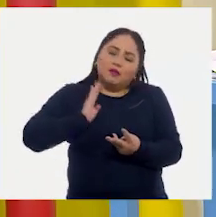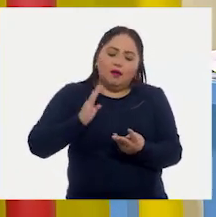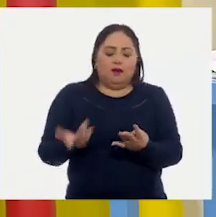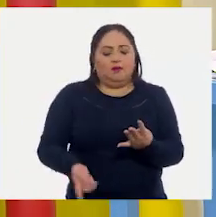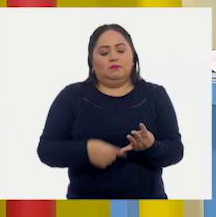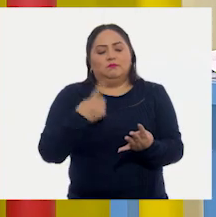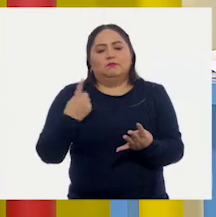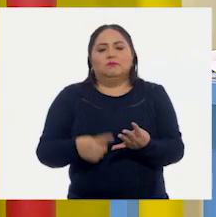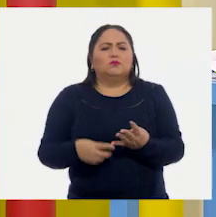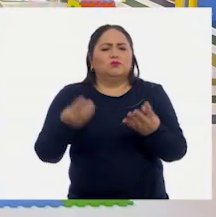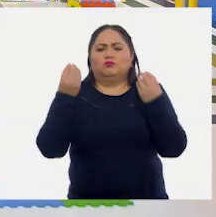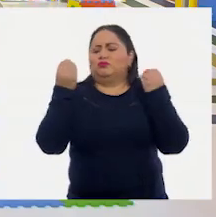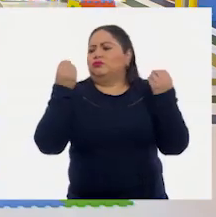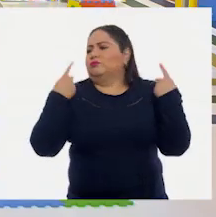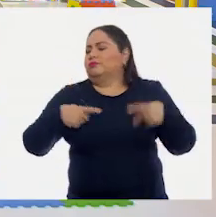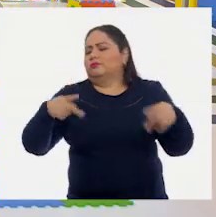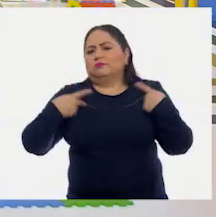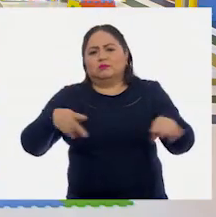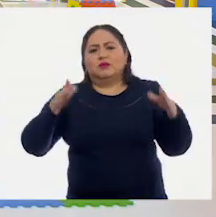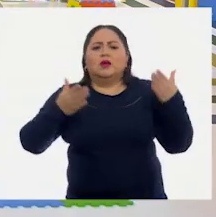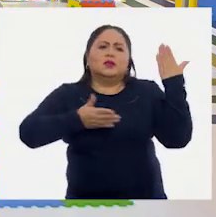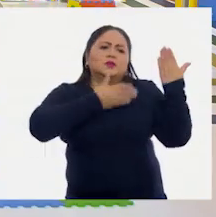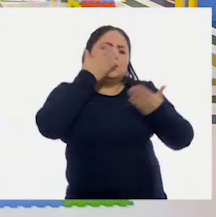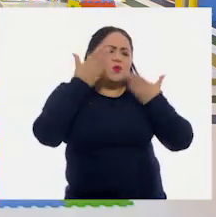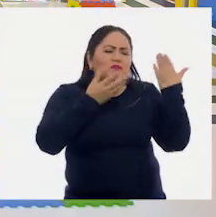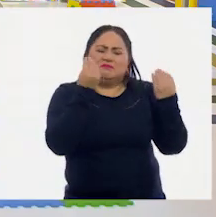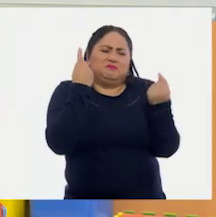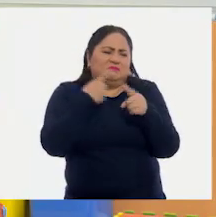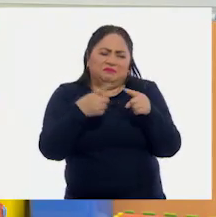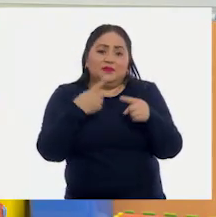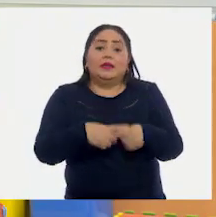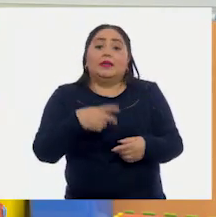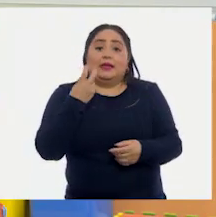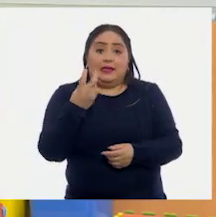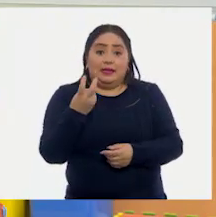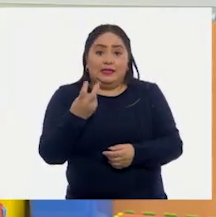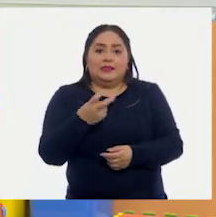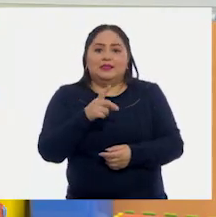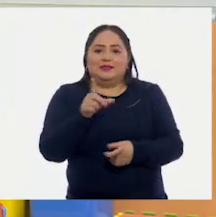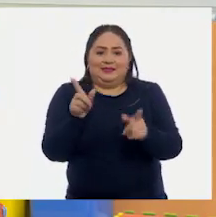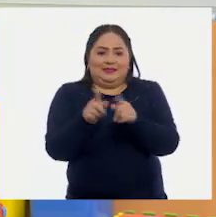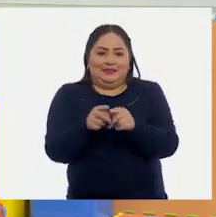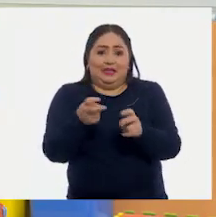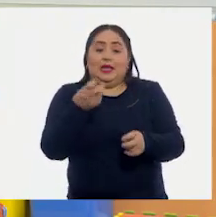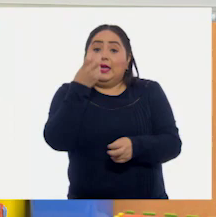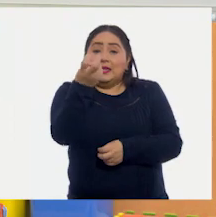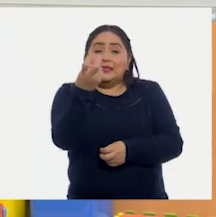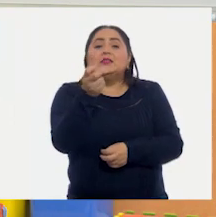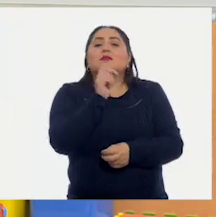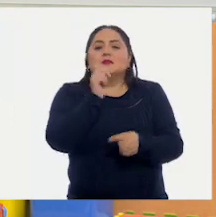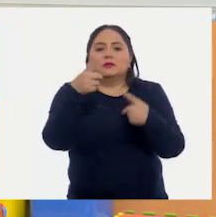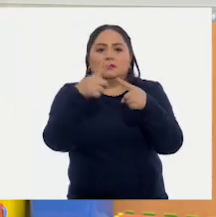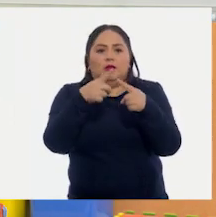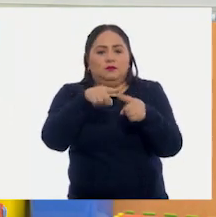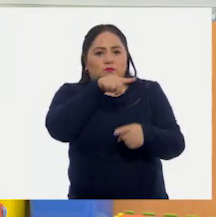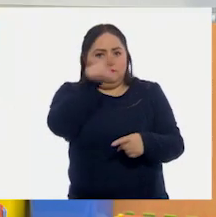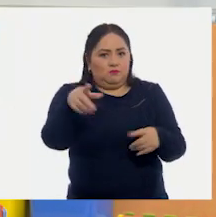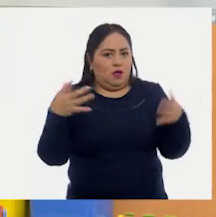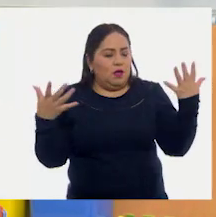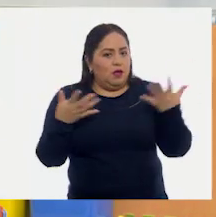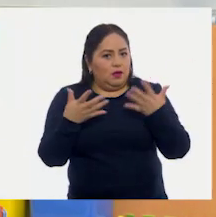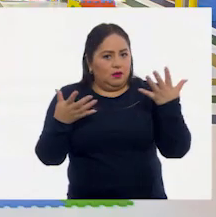militar. Y muchos personajes más. ¿verdad? Y hasta ahí le dejamos. Ese sería el resumen